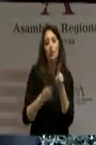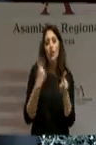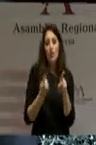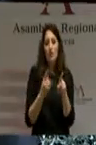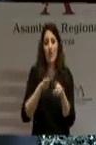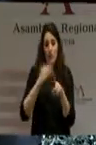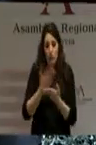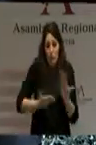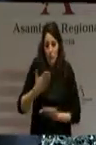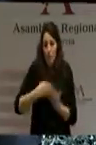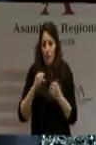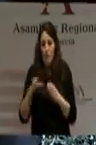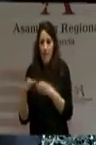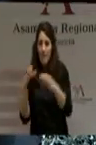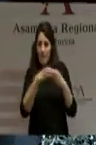realidad.